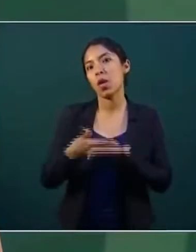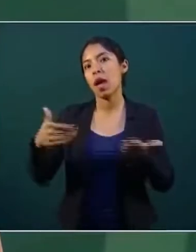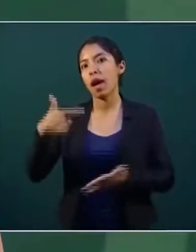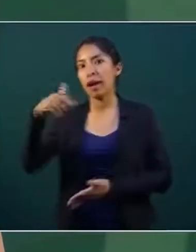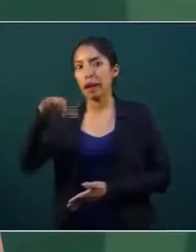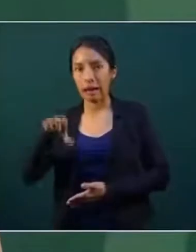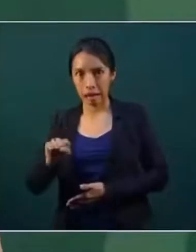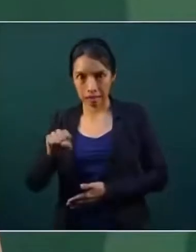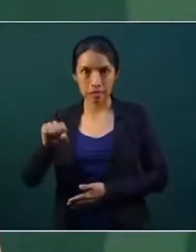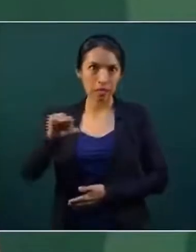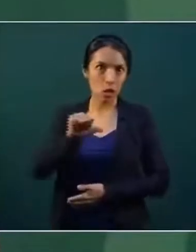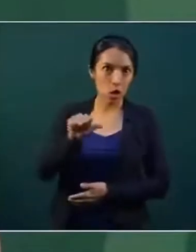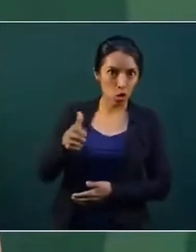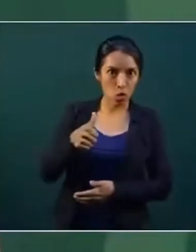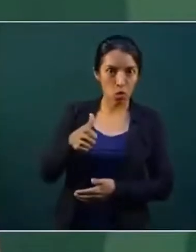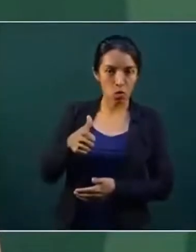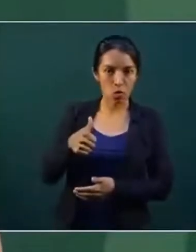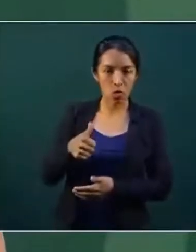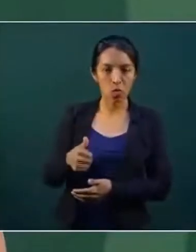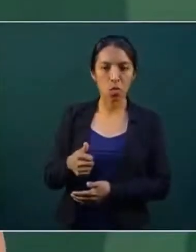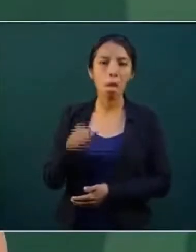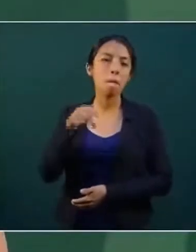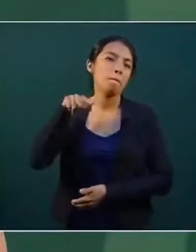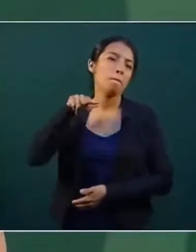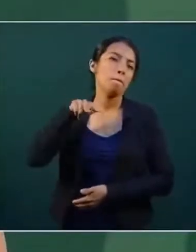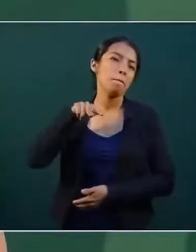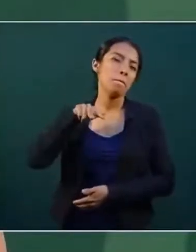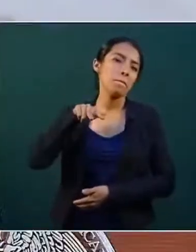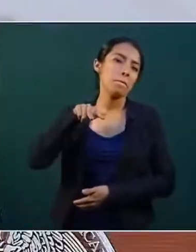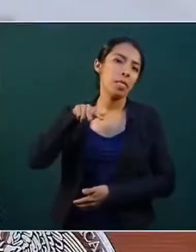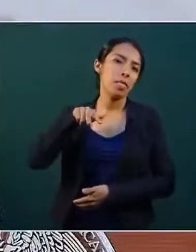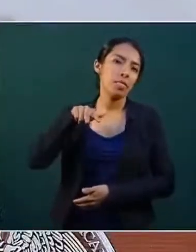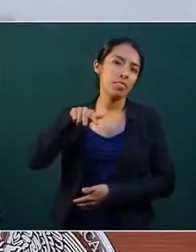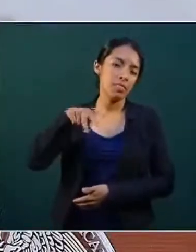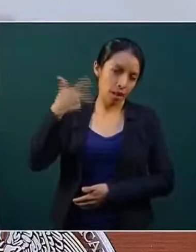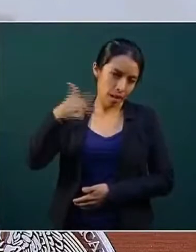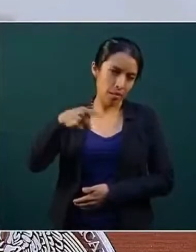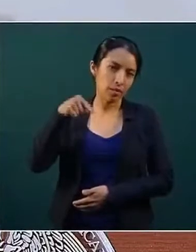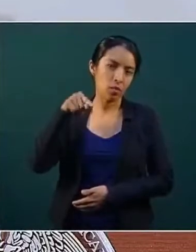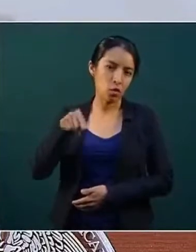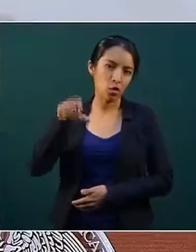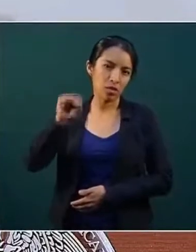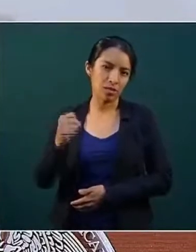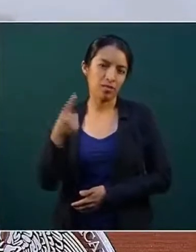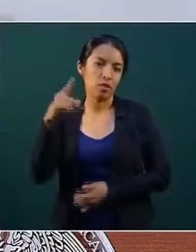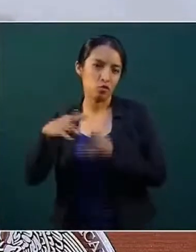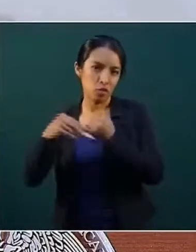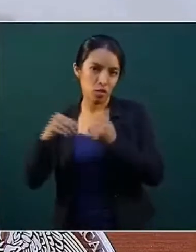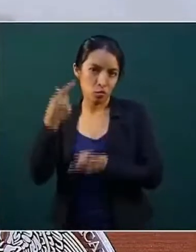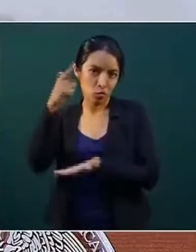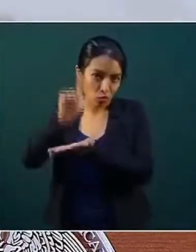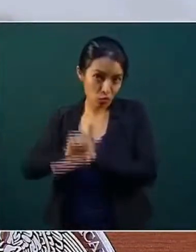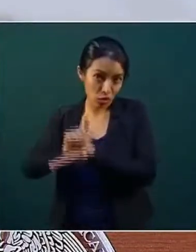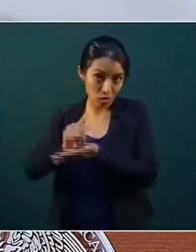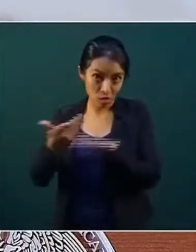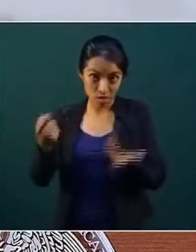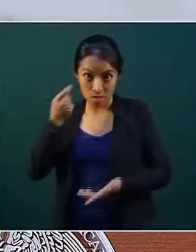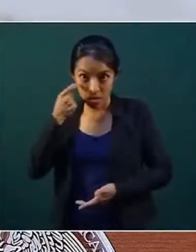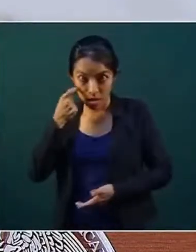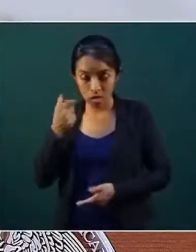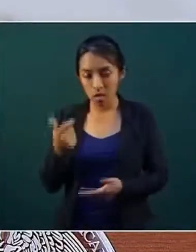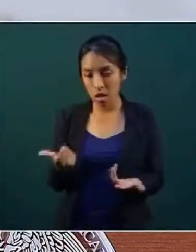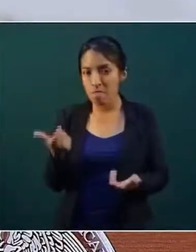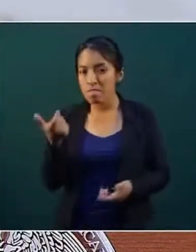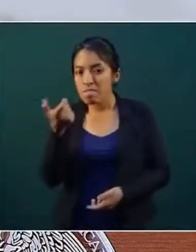estacionario tuvo un precio promedio de 13 pesos con 61 centavos por litro. Vemos que el precio del gas, en